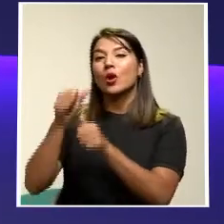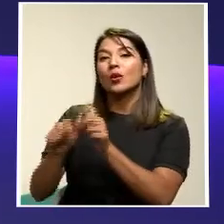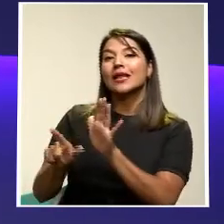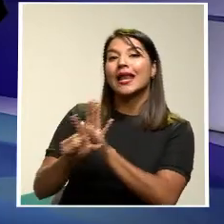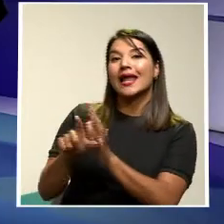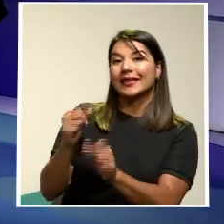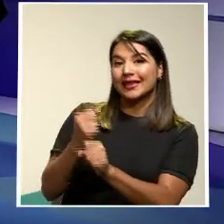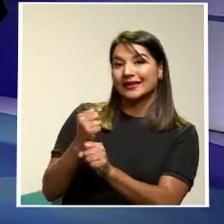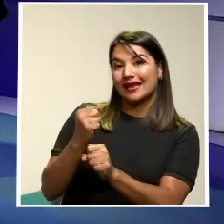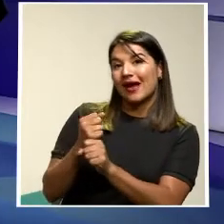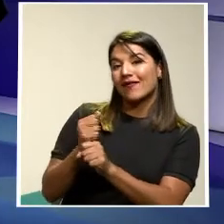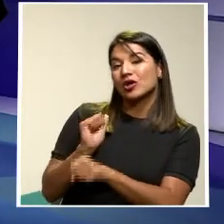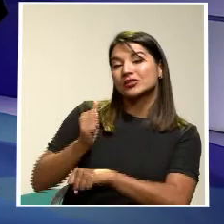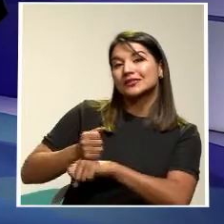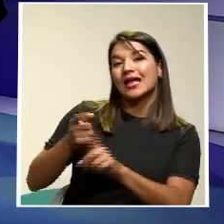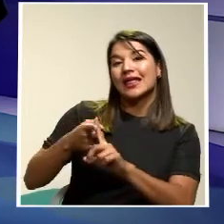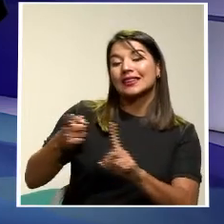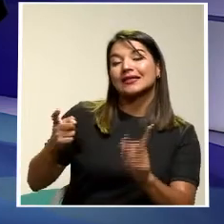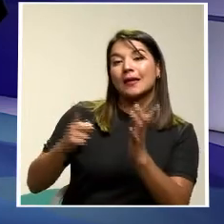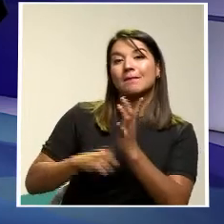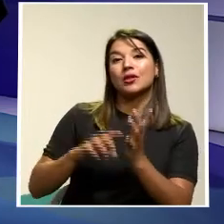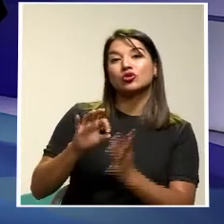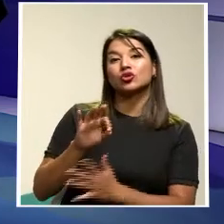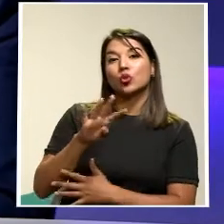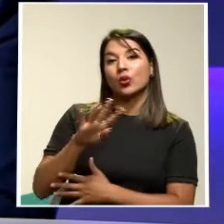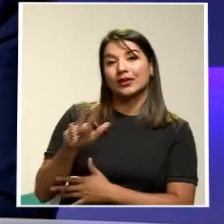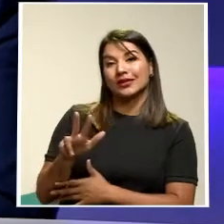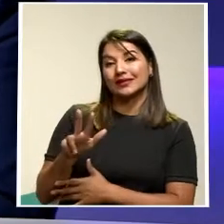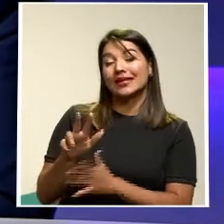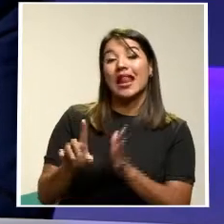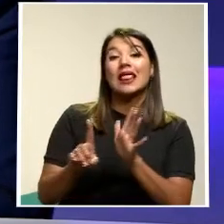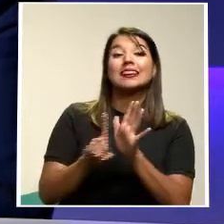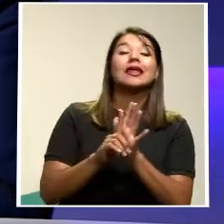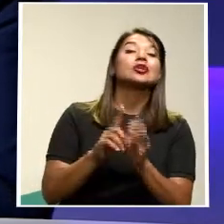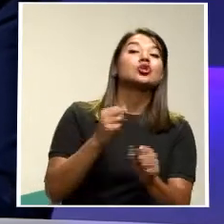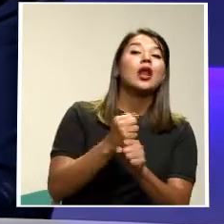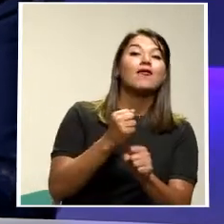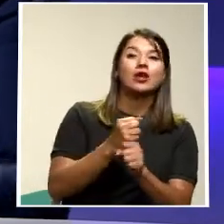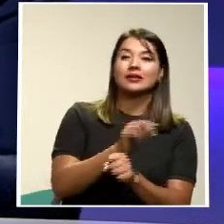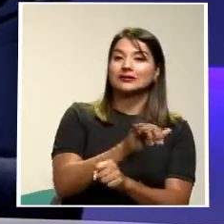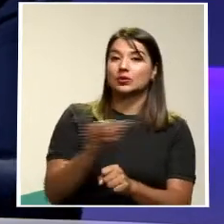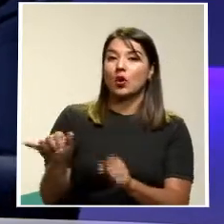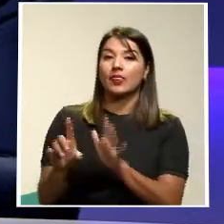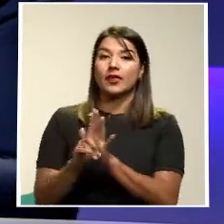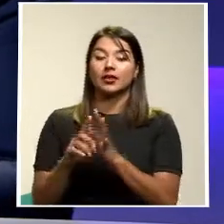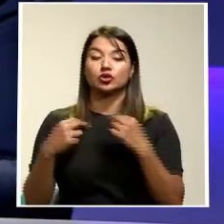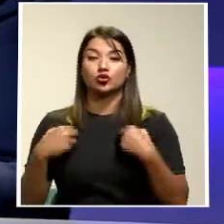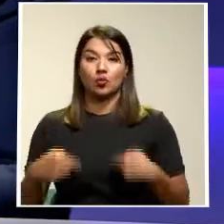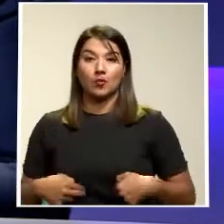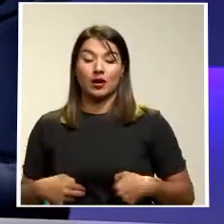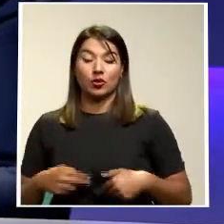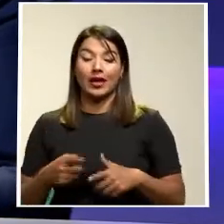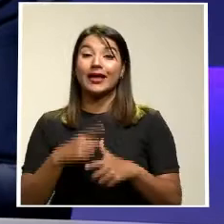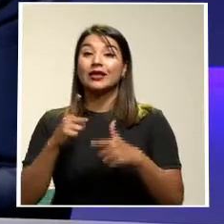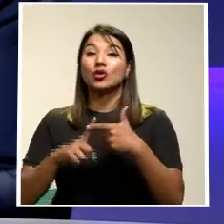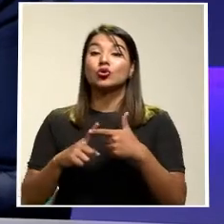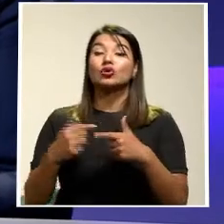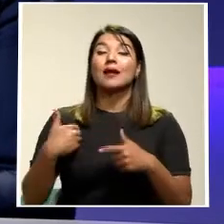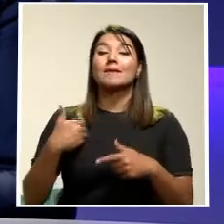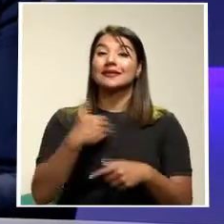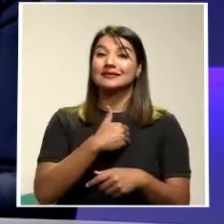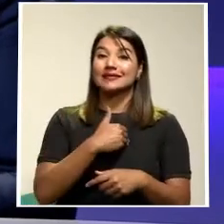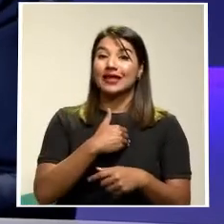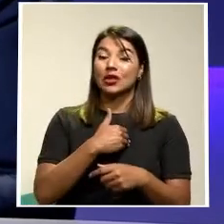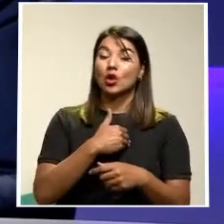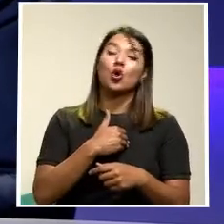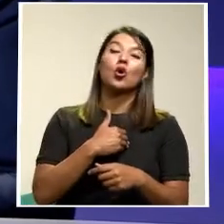1943 Y los derechos Y Laborales Son derechos humanos Eso no cambia Entonces de ahí La perspectiva Que tiene que tener El ministerio